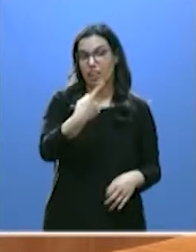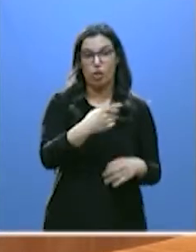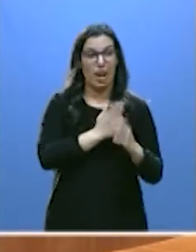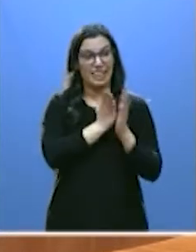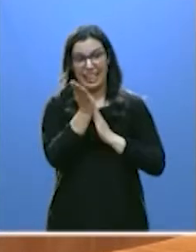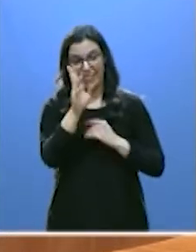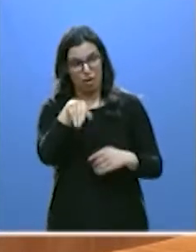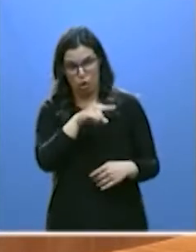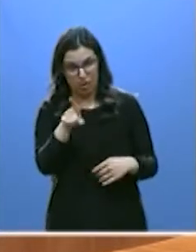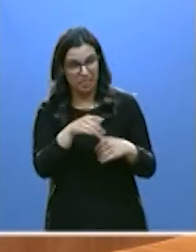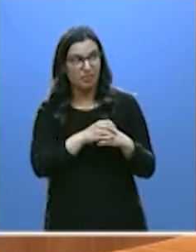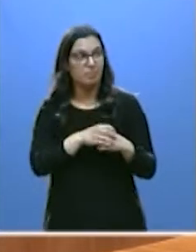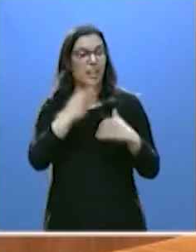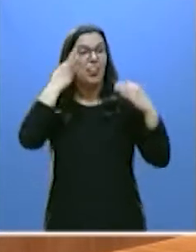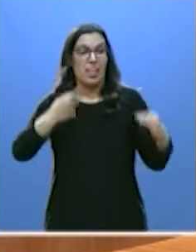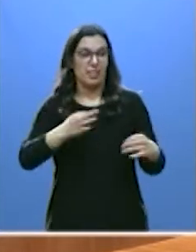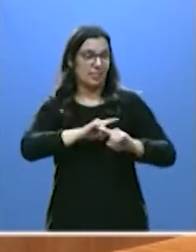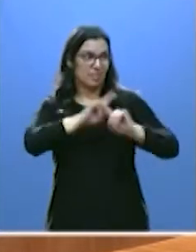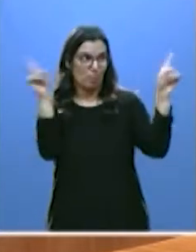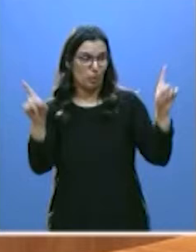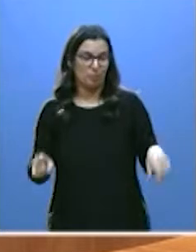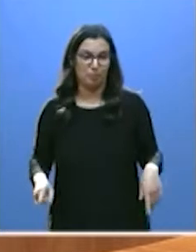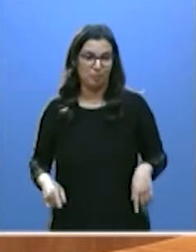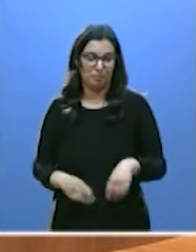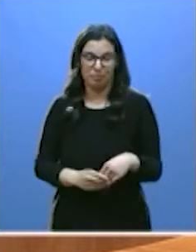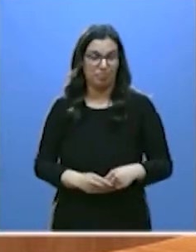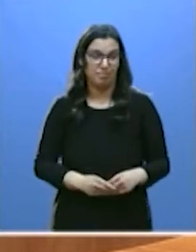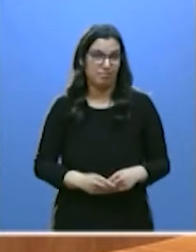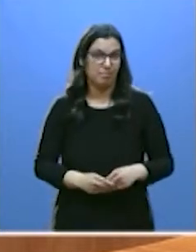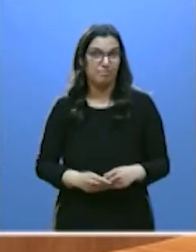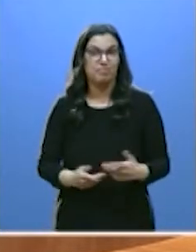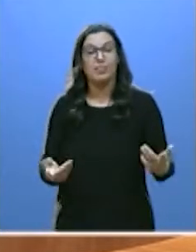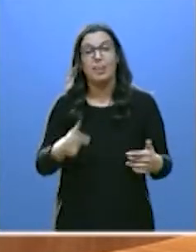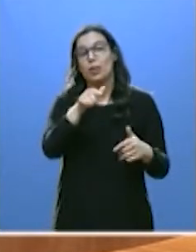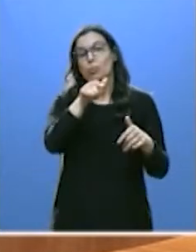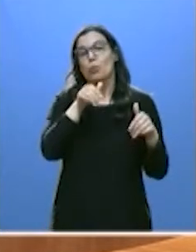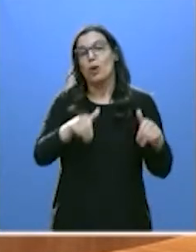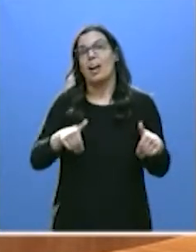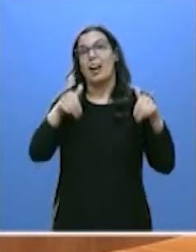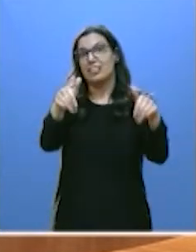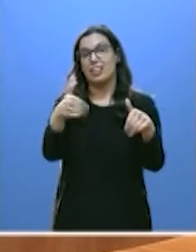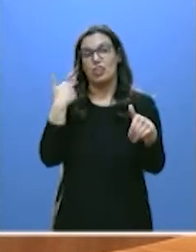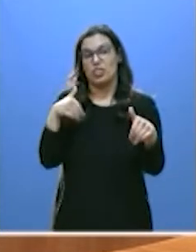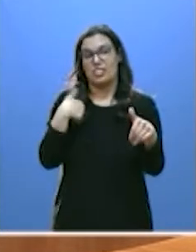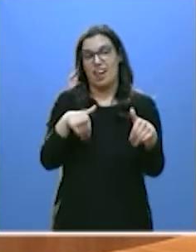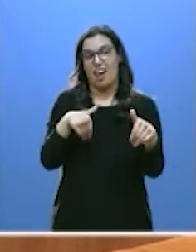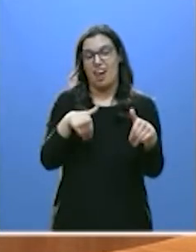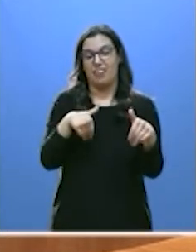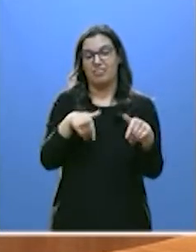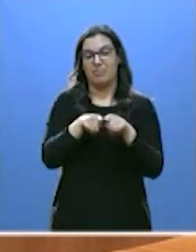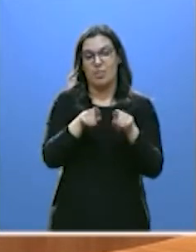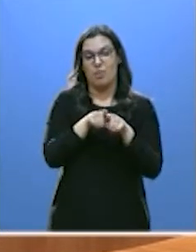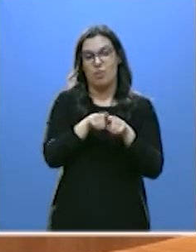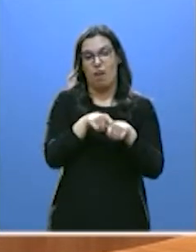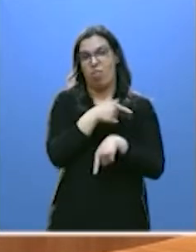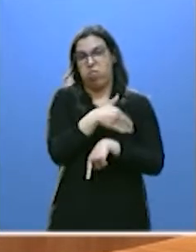alternativa ni es decente. Su candidatura nace podrida de base. La presenta